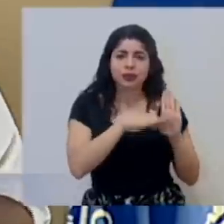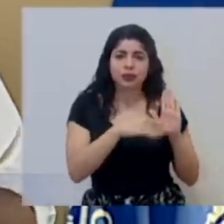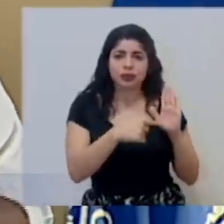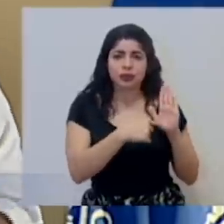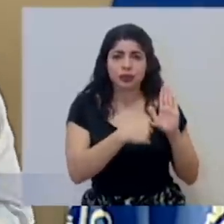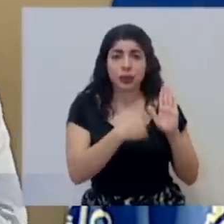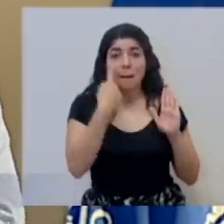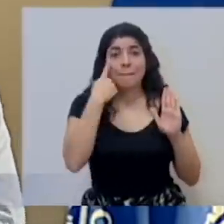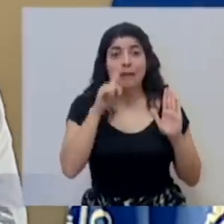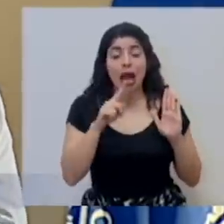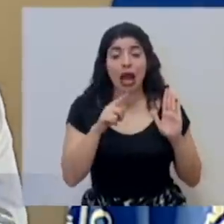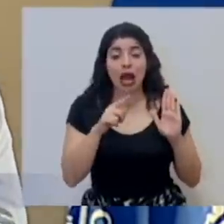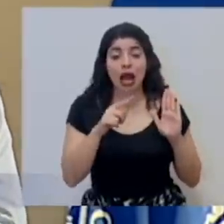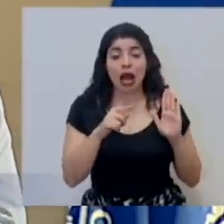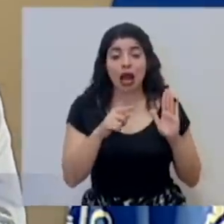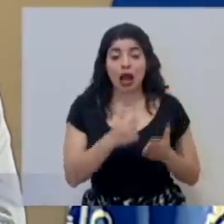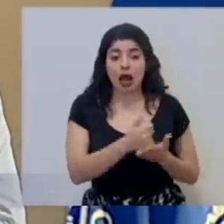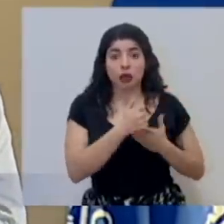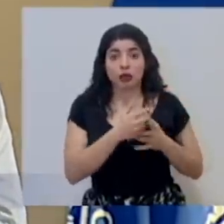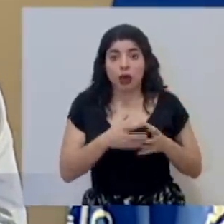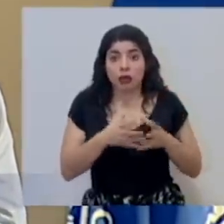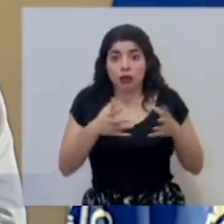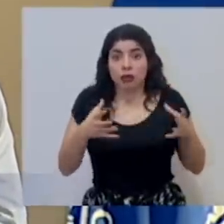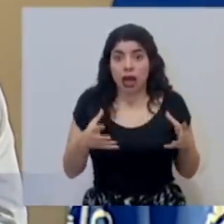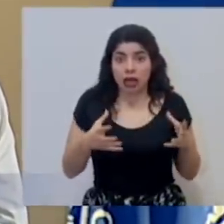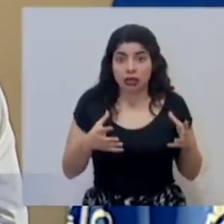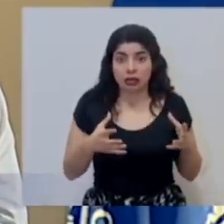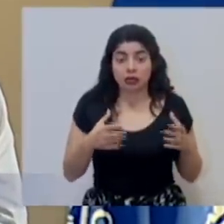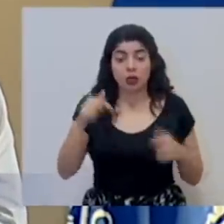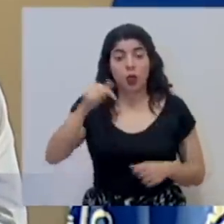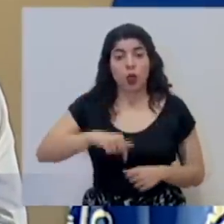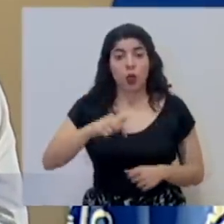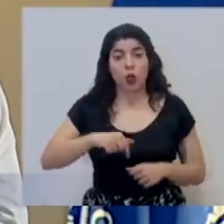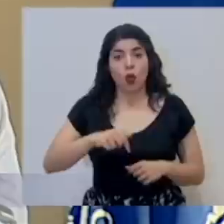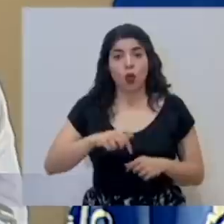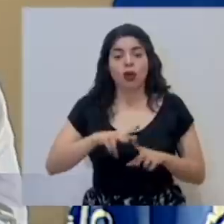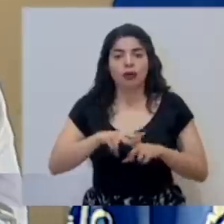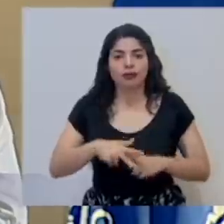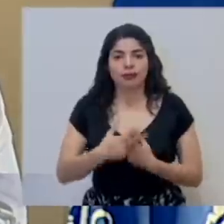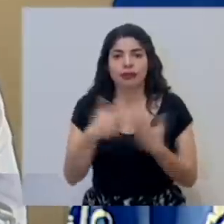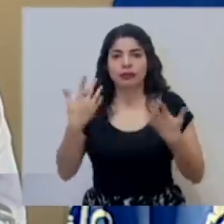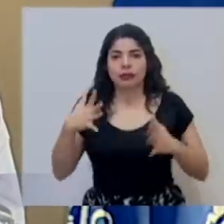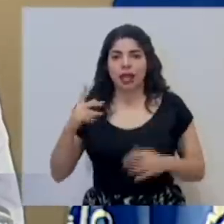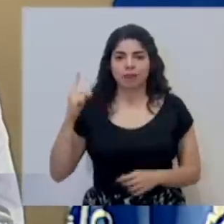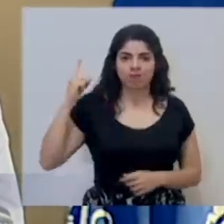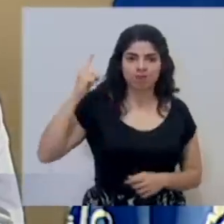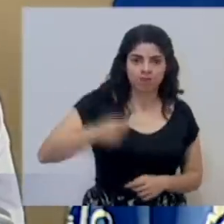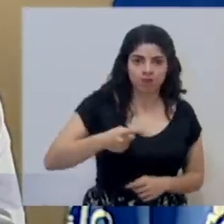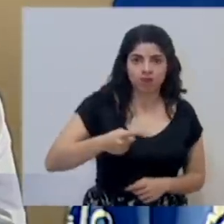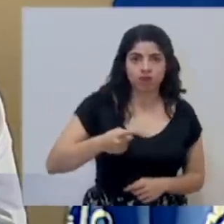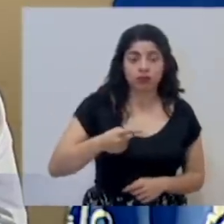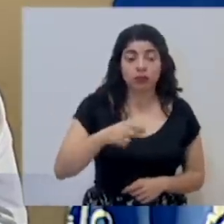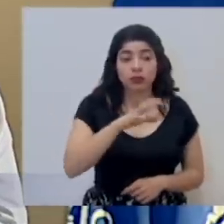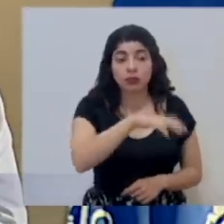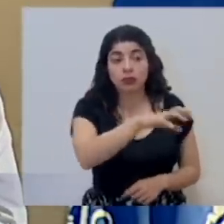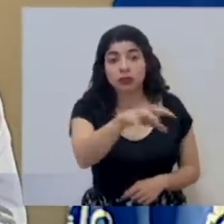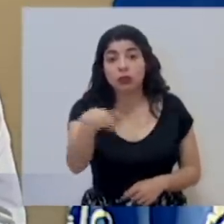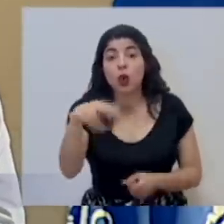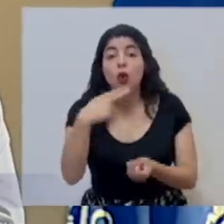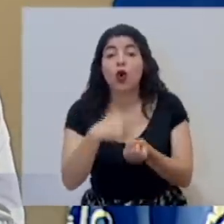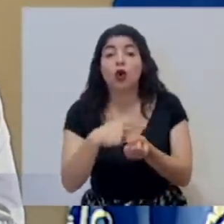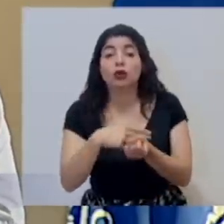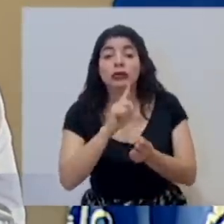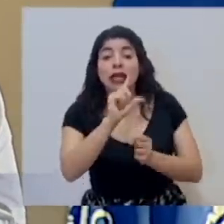para ampliar nuestra capacidad, a partir del día de hoy hemos dado la instrucción de que los